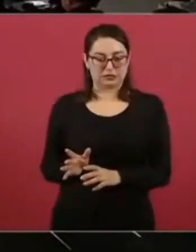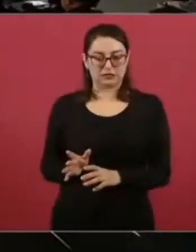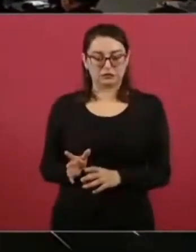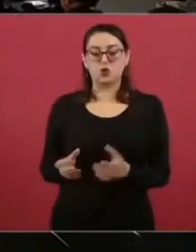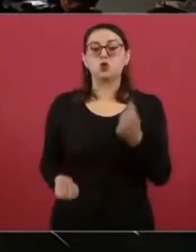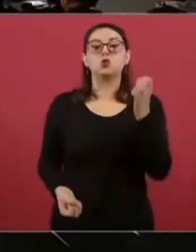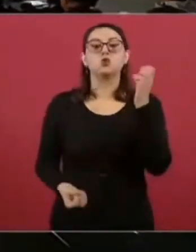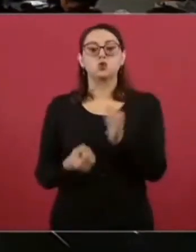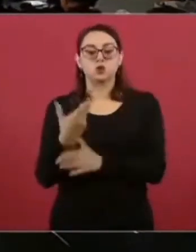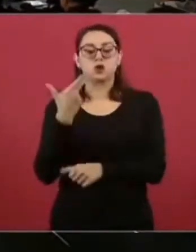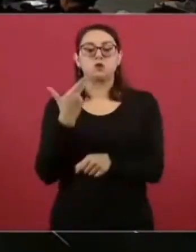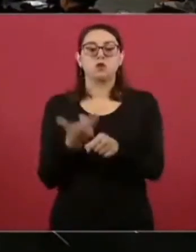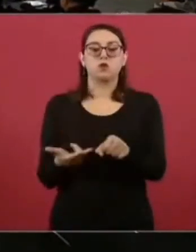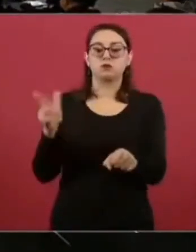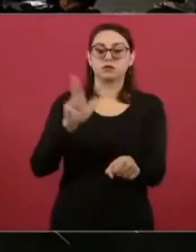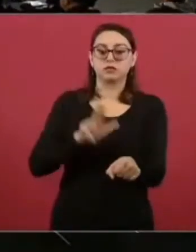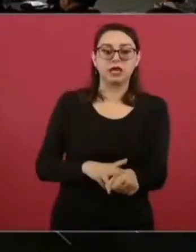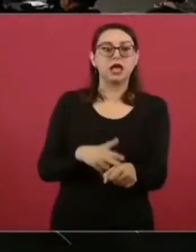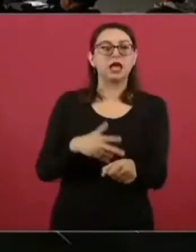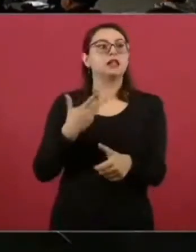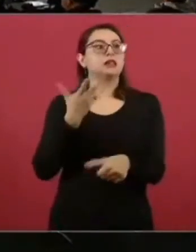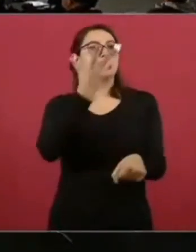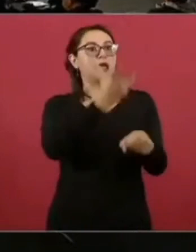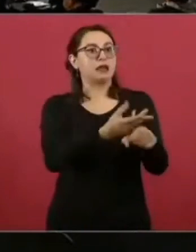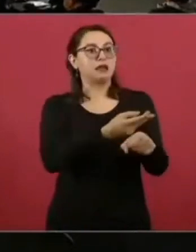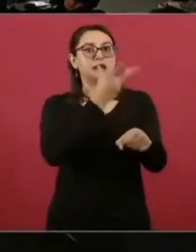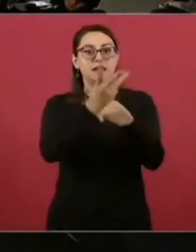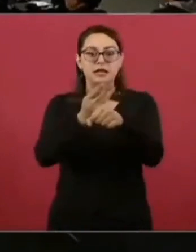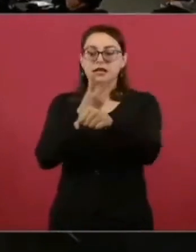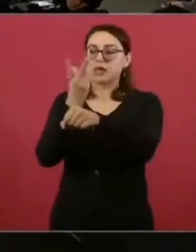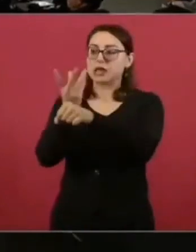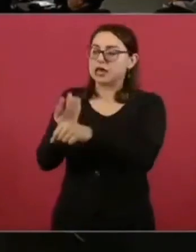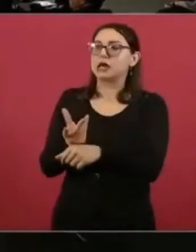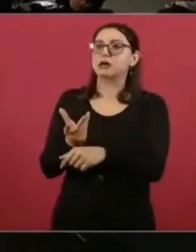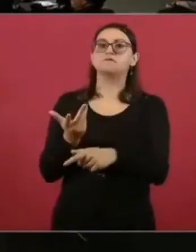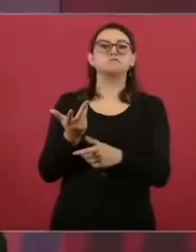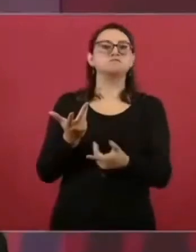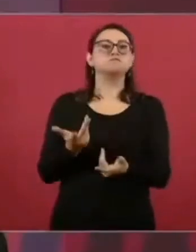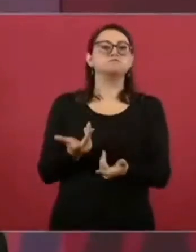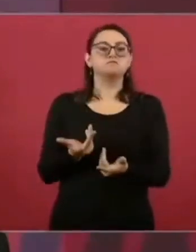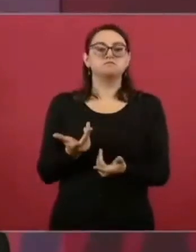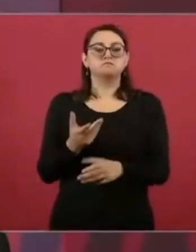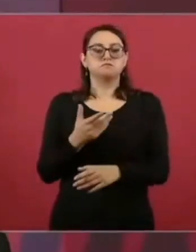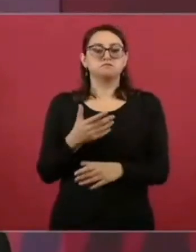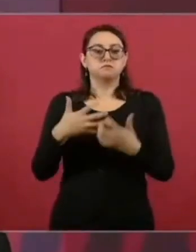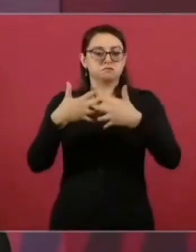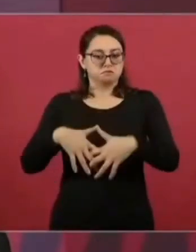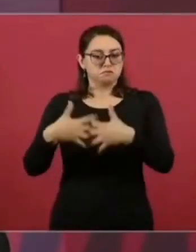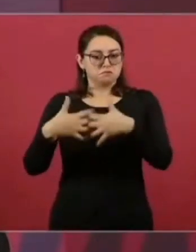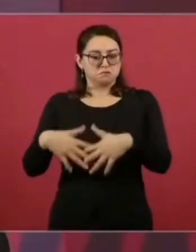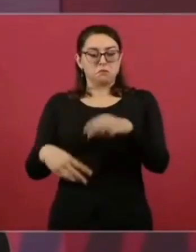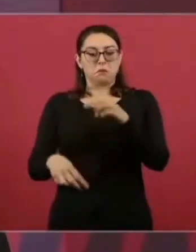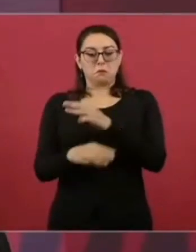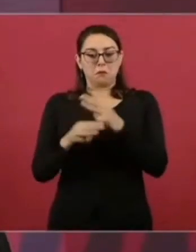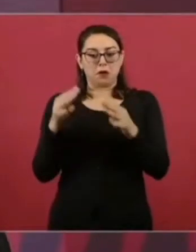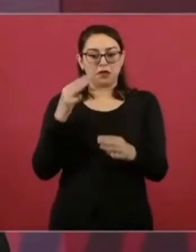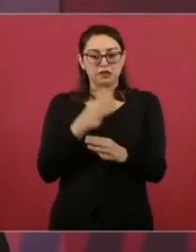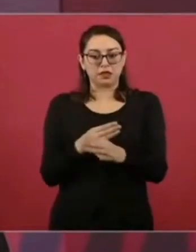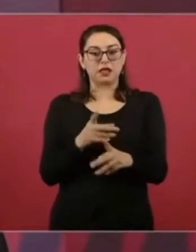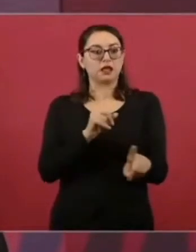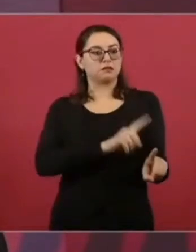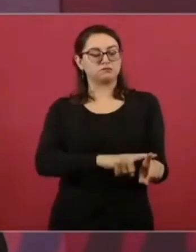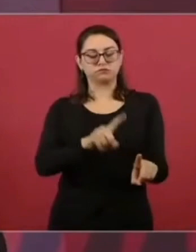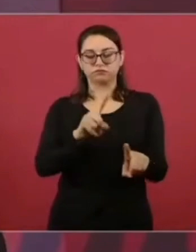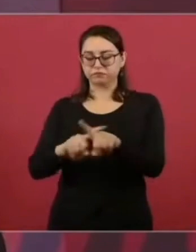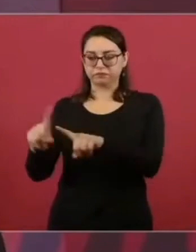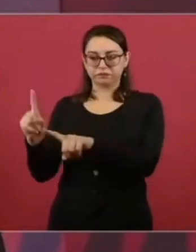de hospitales, equipos que hacían falta.